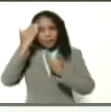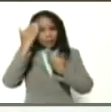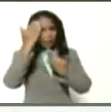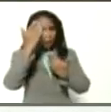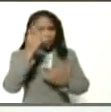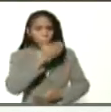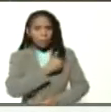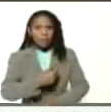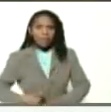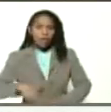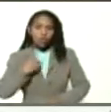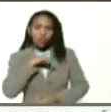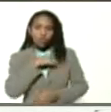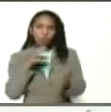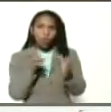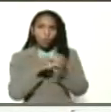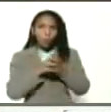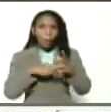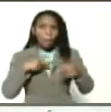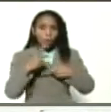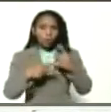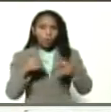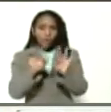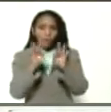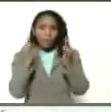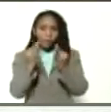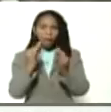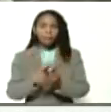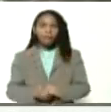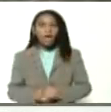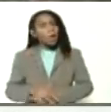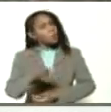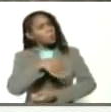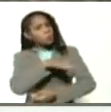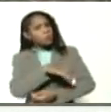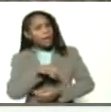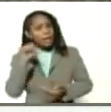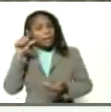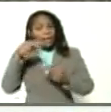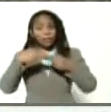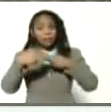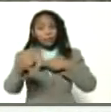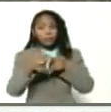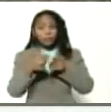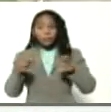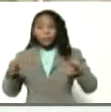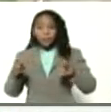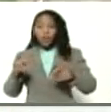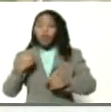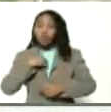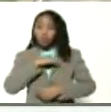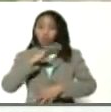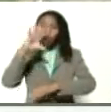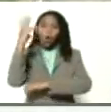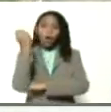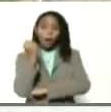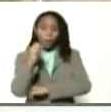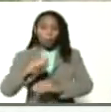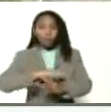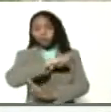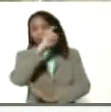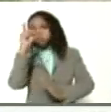somos una unidad de producción familiar donde en media hectárea hemos logrado el máximo